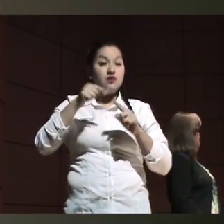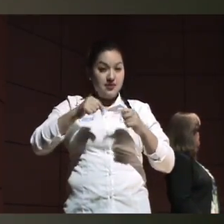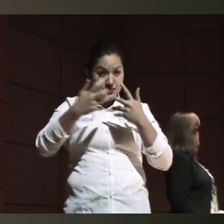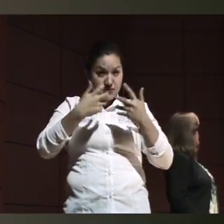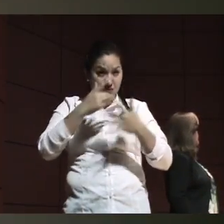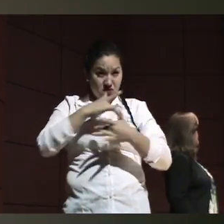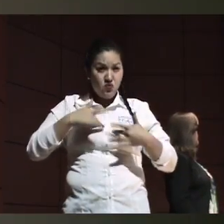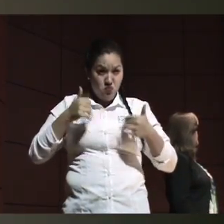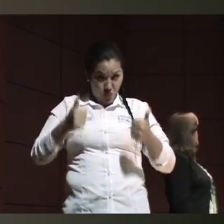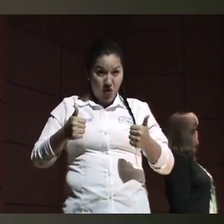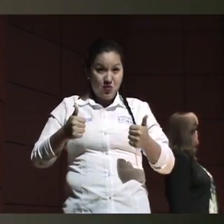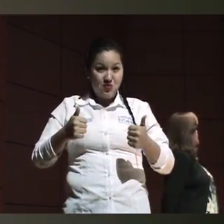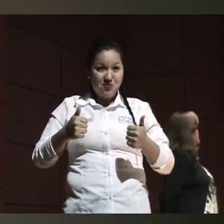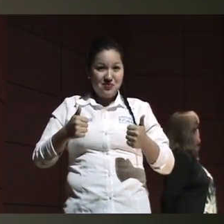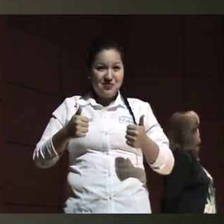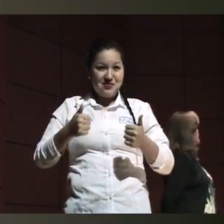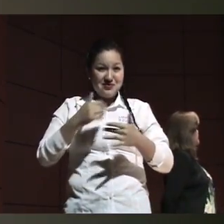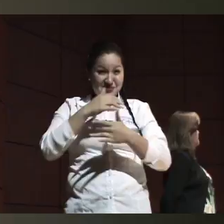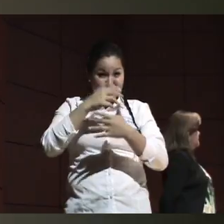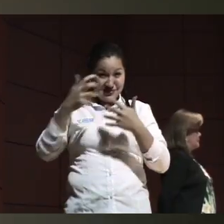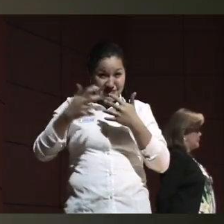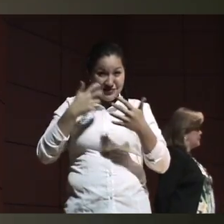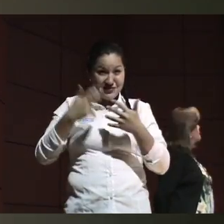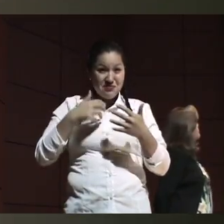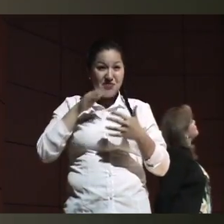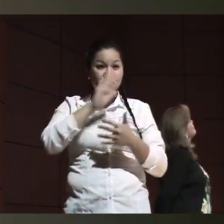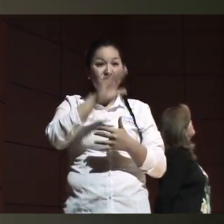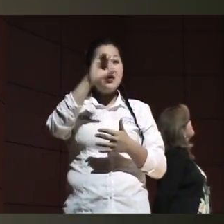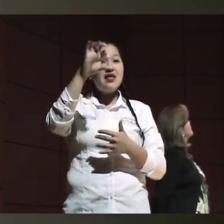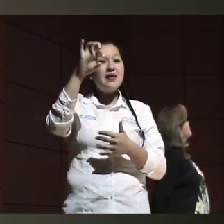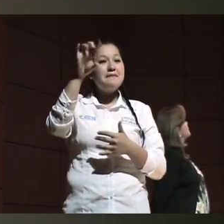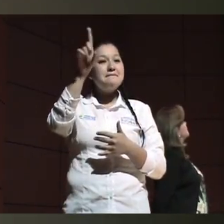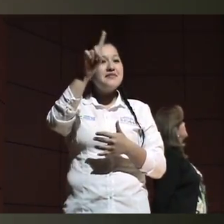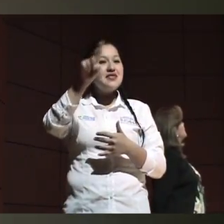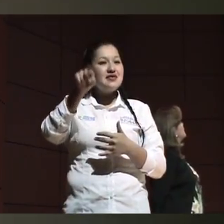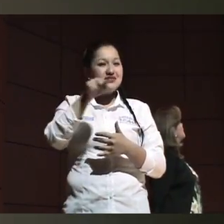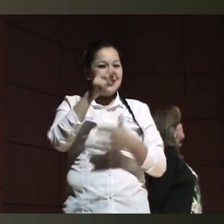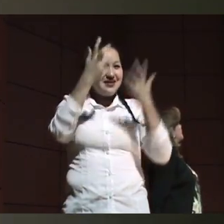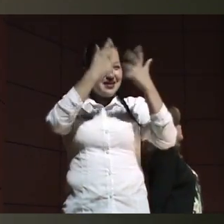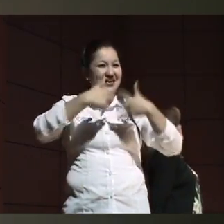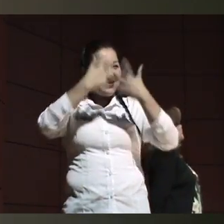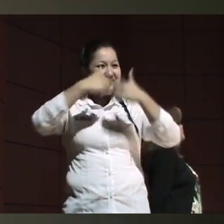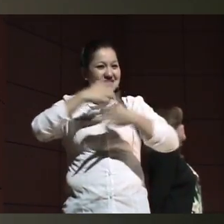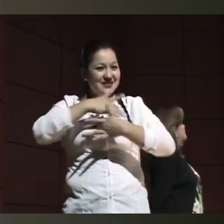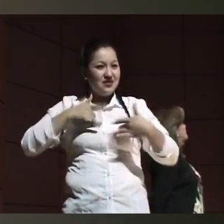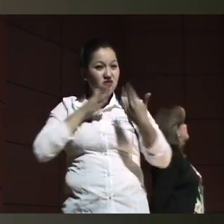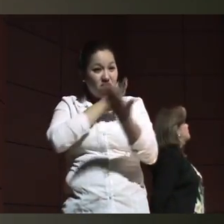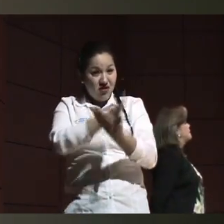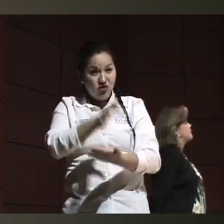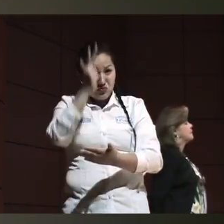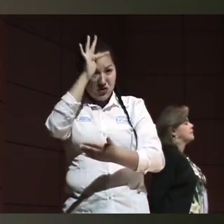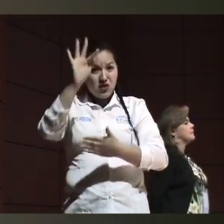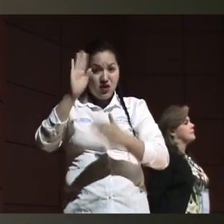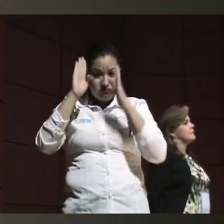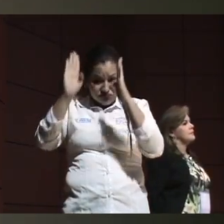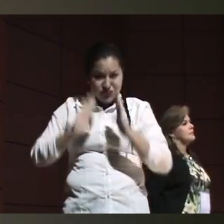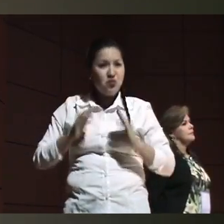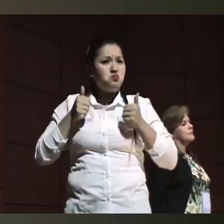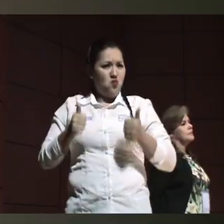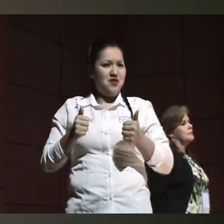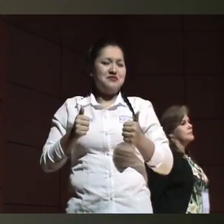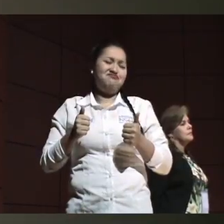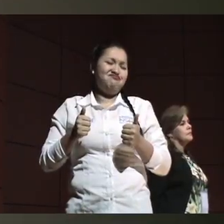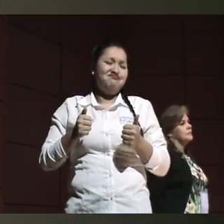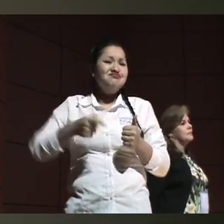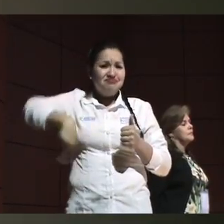Con respecto a esto, es importante reconocer lo que son las enfermedades huérfanas. Realmente todos los que están aquí en esta